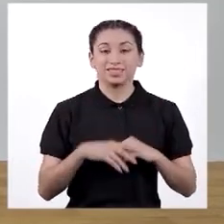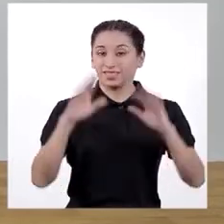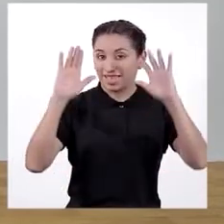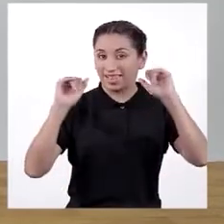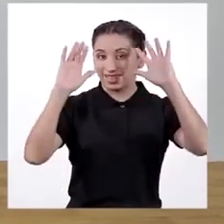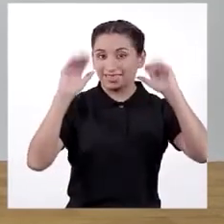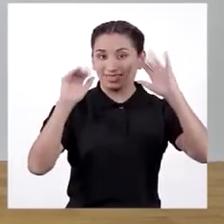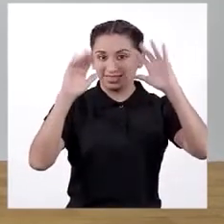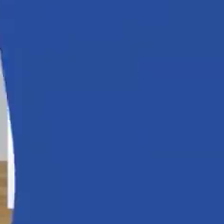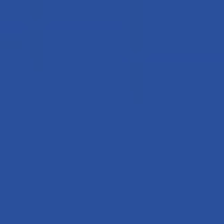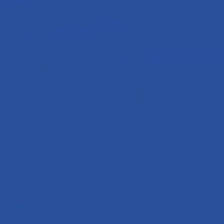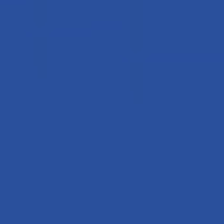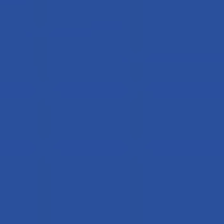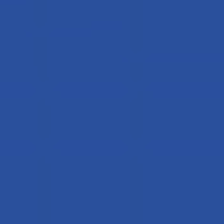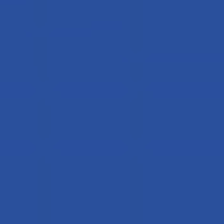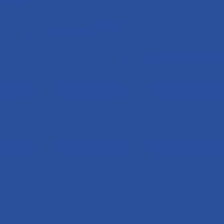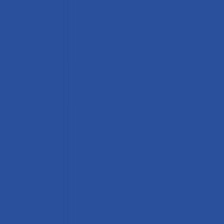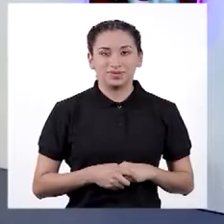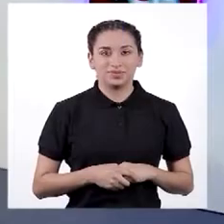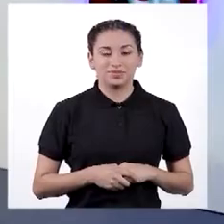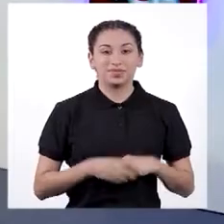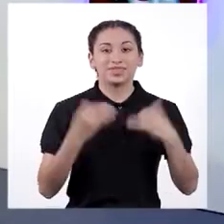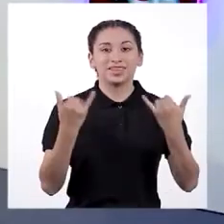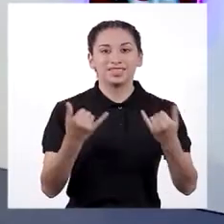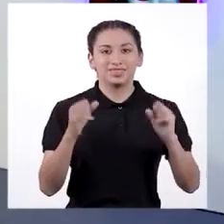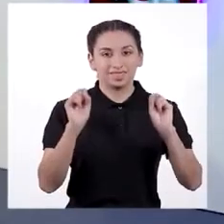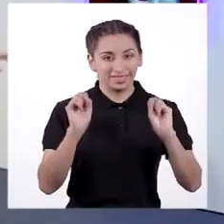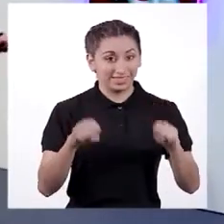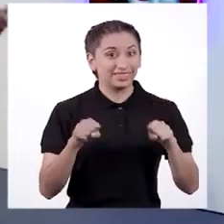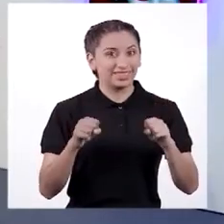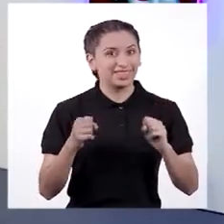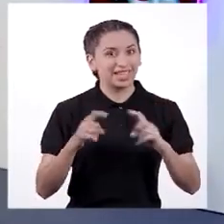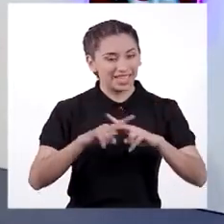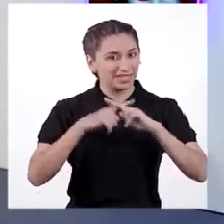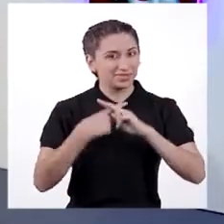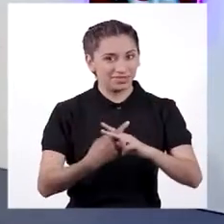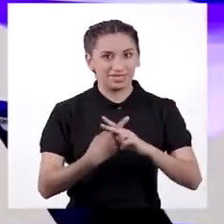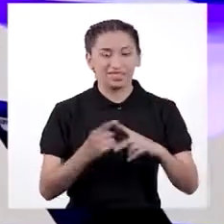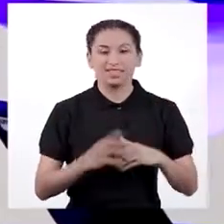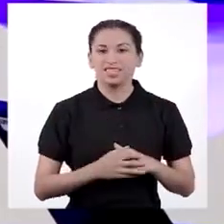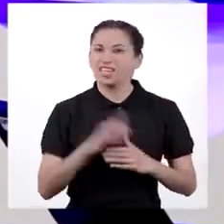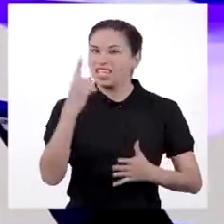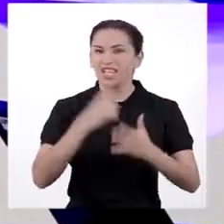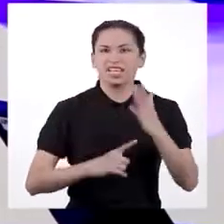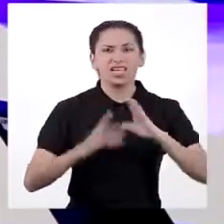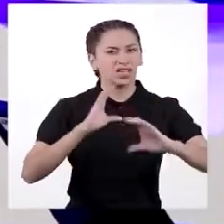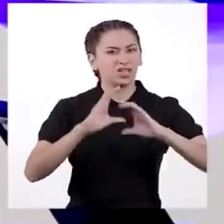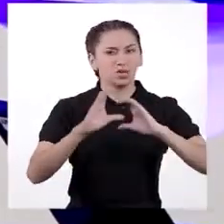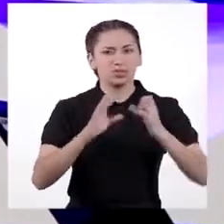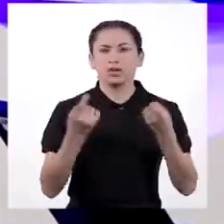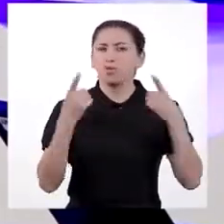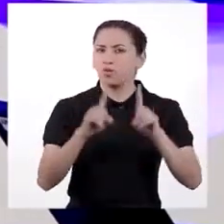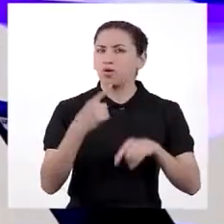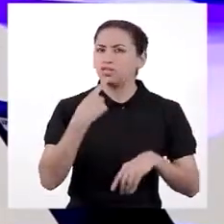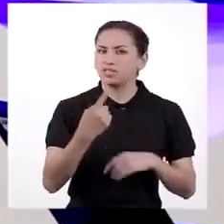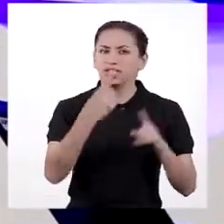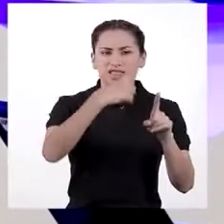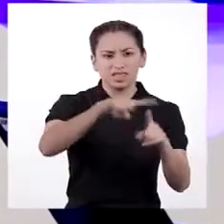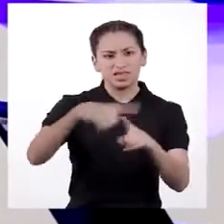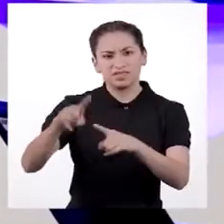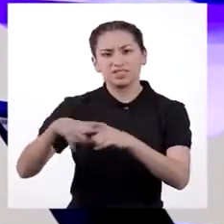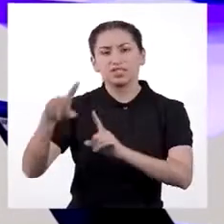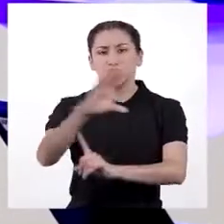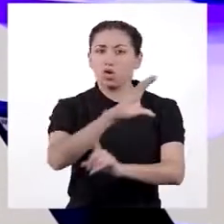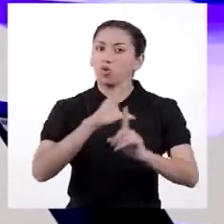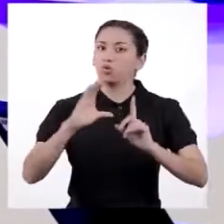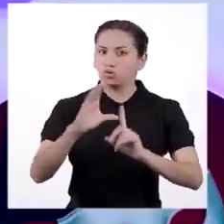Listo. ¡Nos vemos! Ahora sí, estamos listos para empezar. ¿De qué hablamos cuando decimos